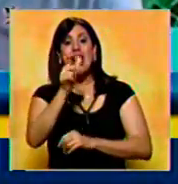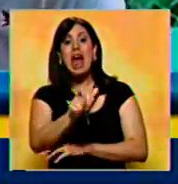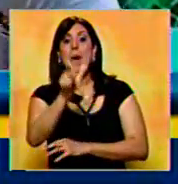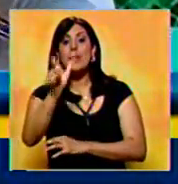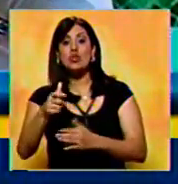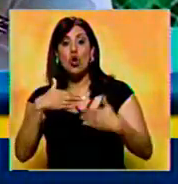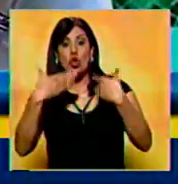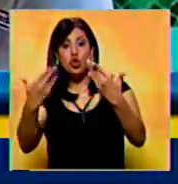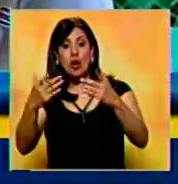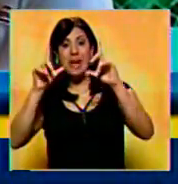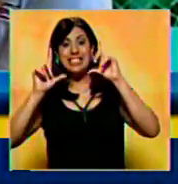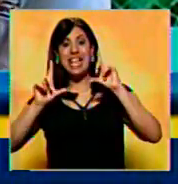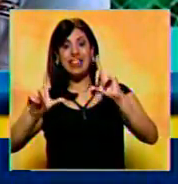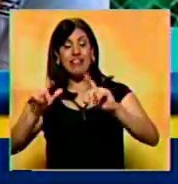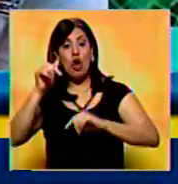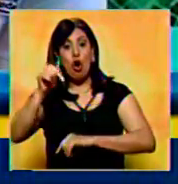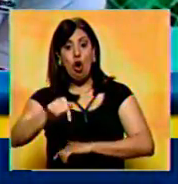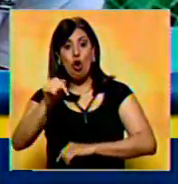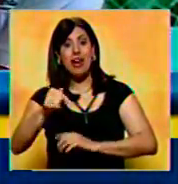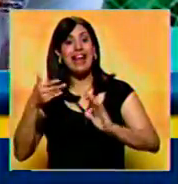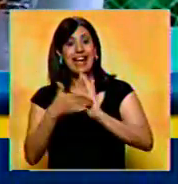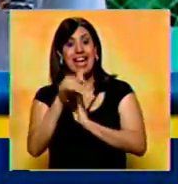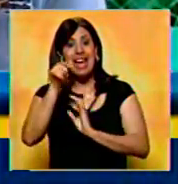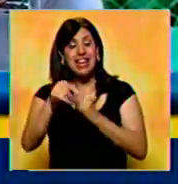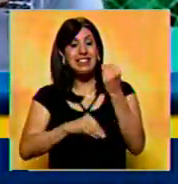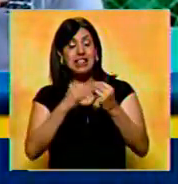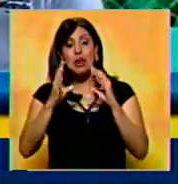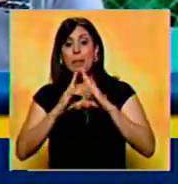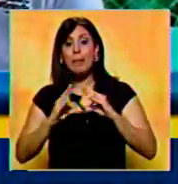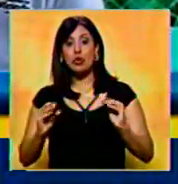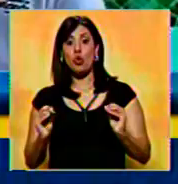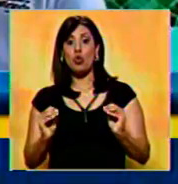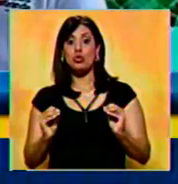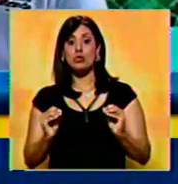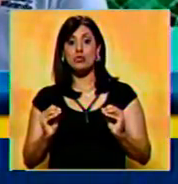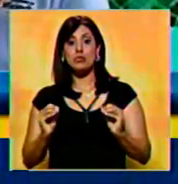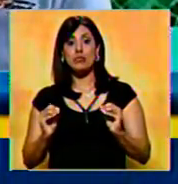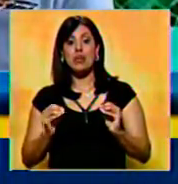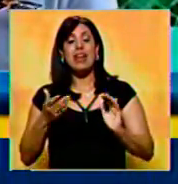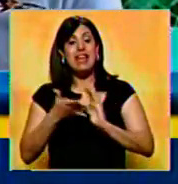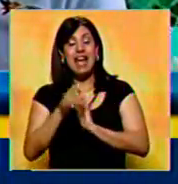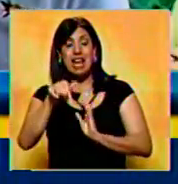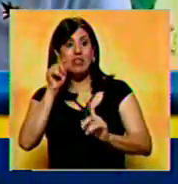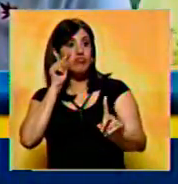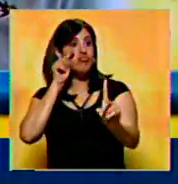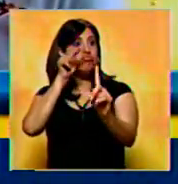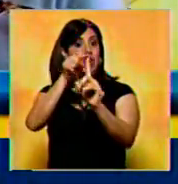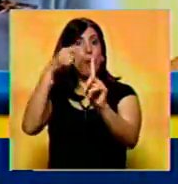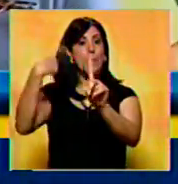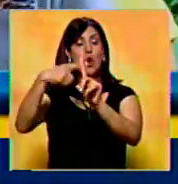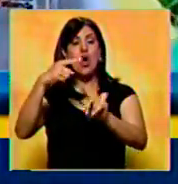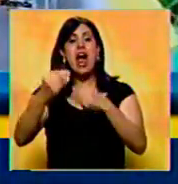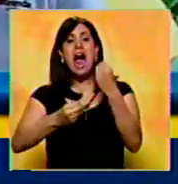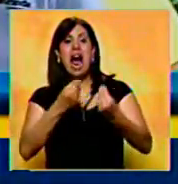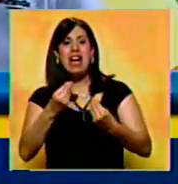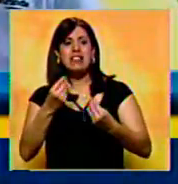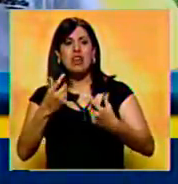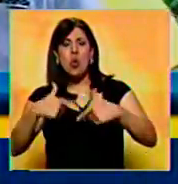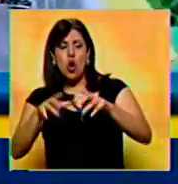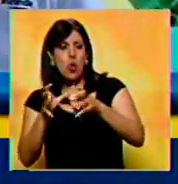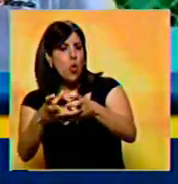personas que hoy reciben un certificado, que esto es para todos. Sabemos que aquí la visión no es ni sectaria.